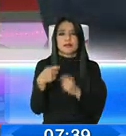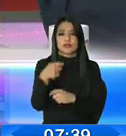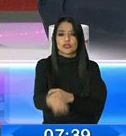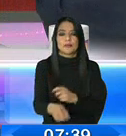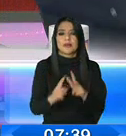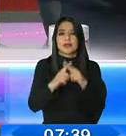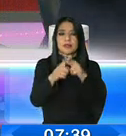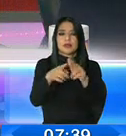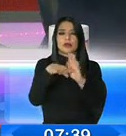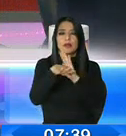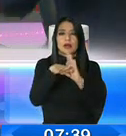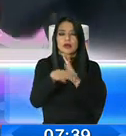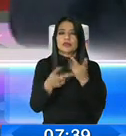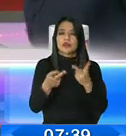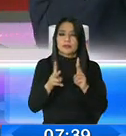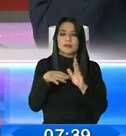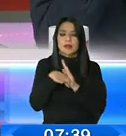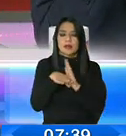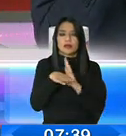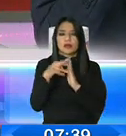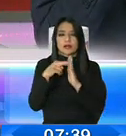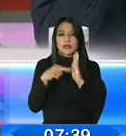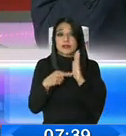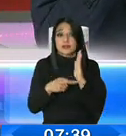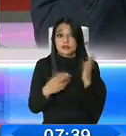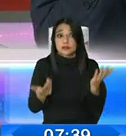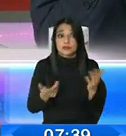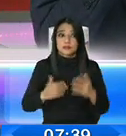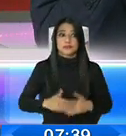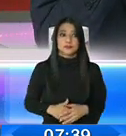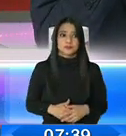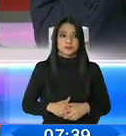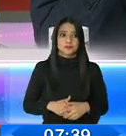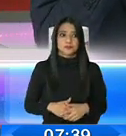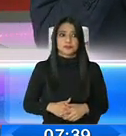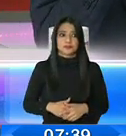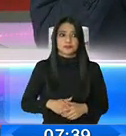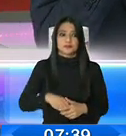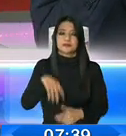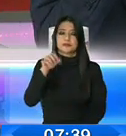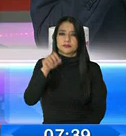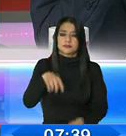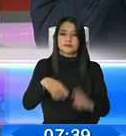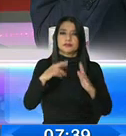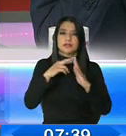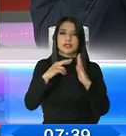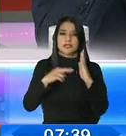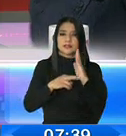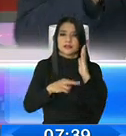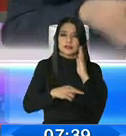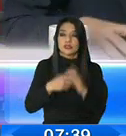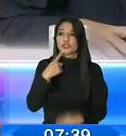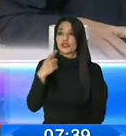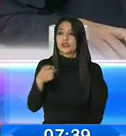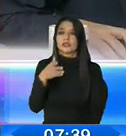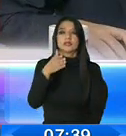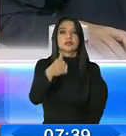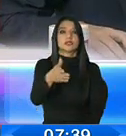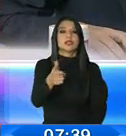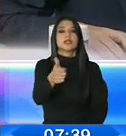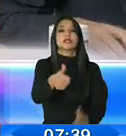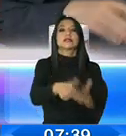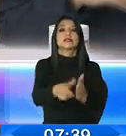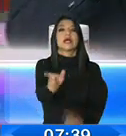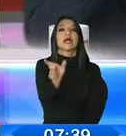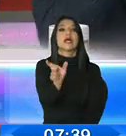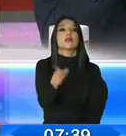darlo. Son bancos. Los bancos tienen requisitos. Sí, habrán requisitos, Roberto. No puedo decirle que usted llega con su cédula